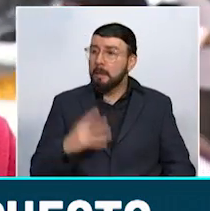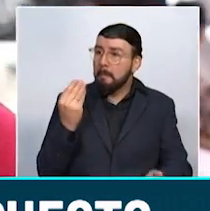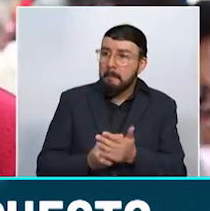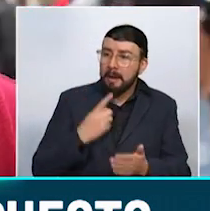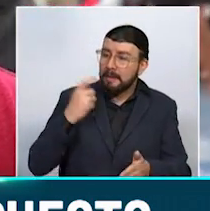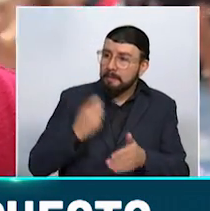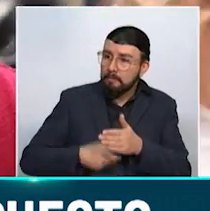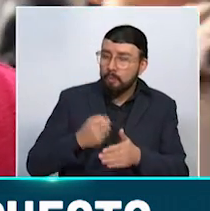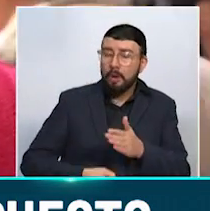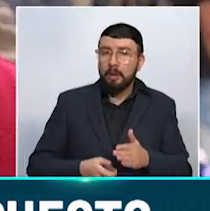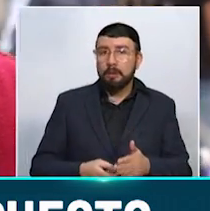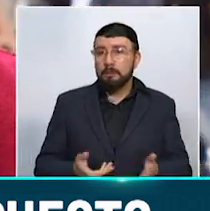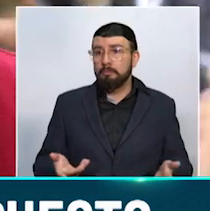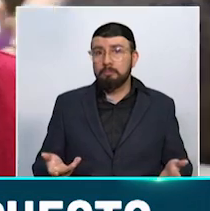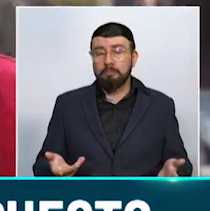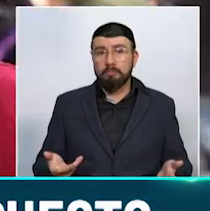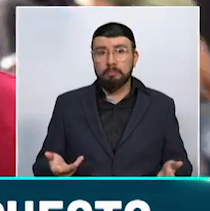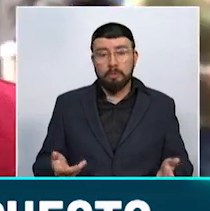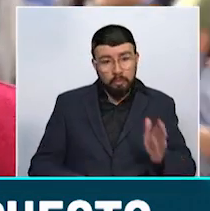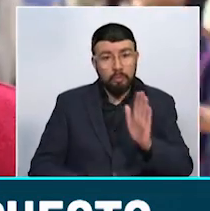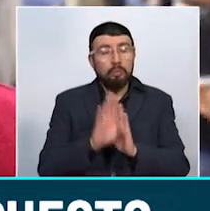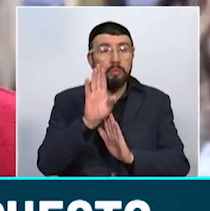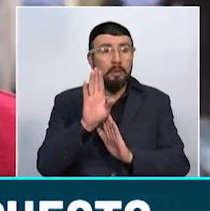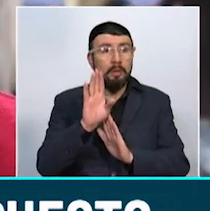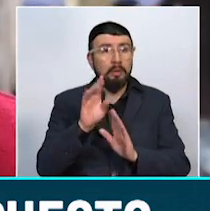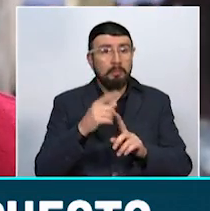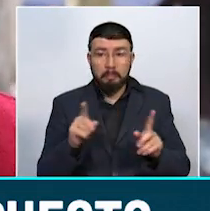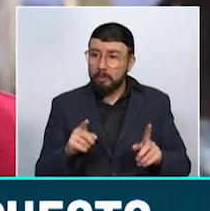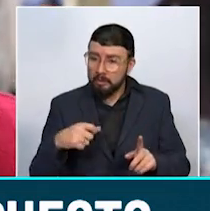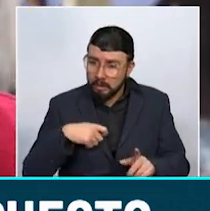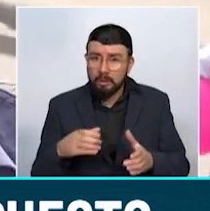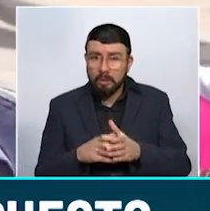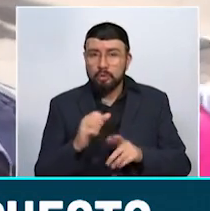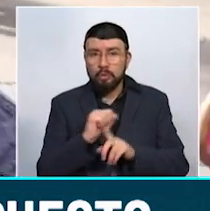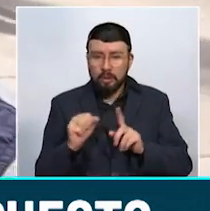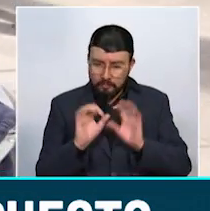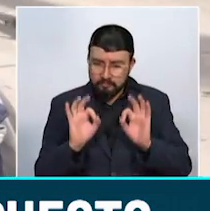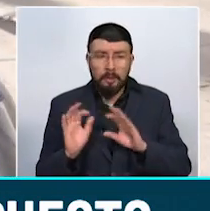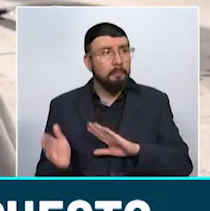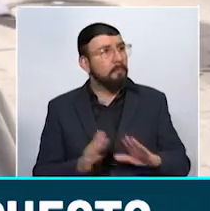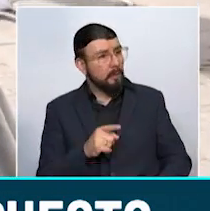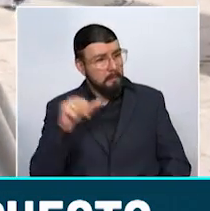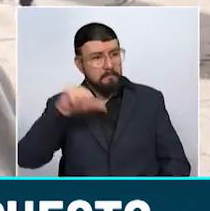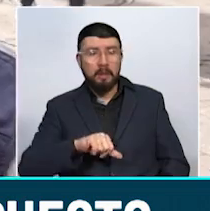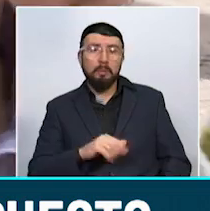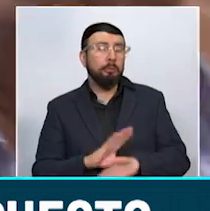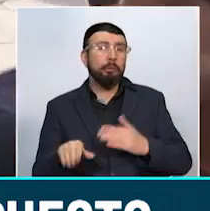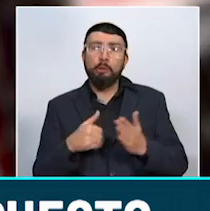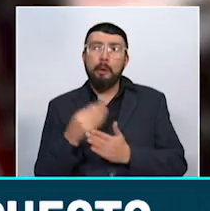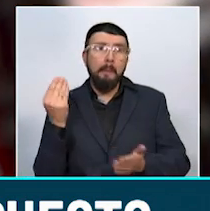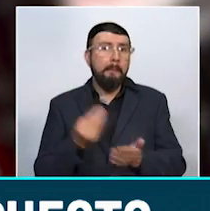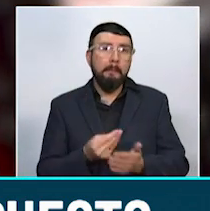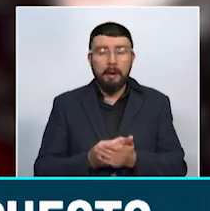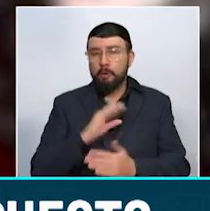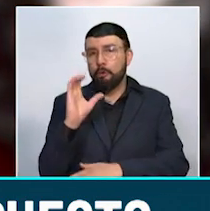poder echar adelante, para tener una sociedad estable. Mal hecho como todo paga en Colombia. Chao.